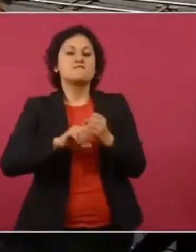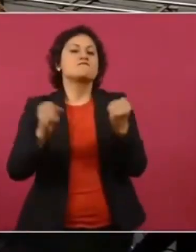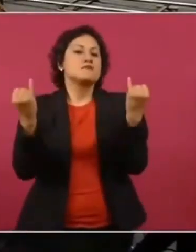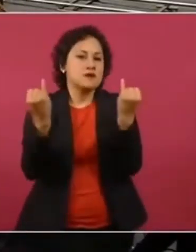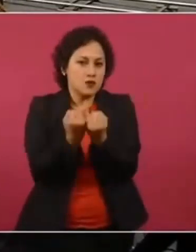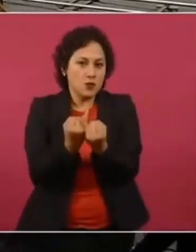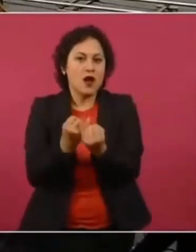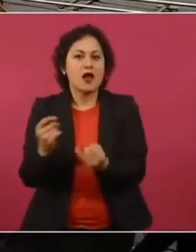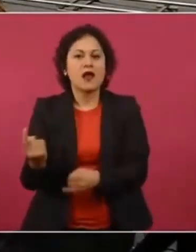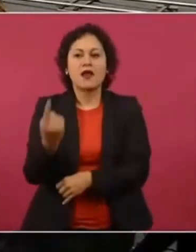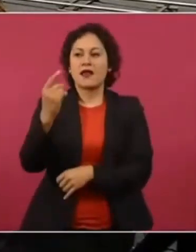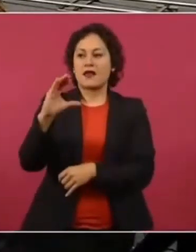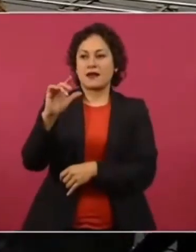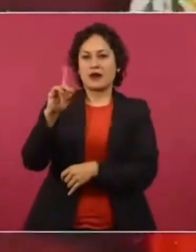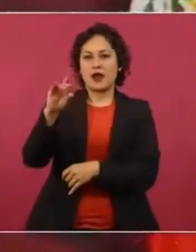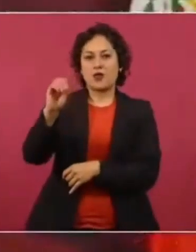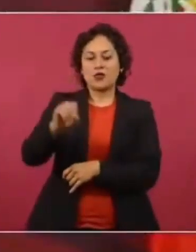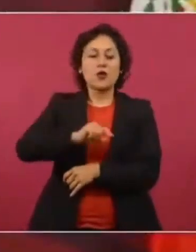en Valle de Bravo.